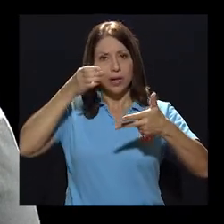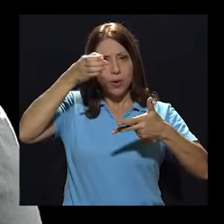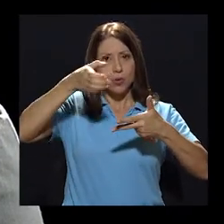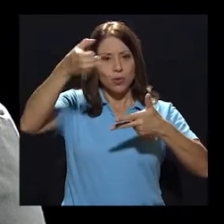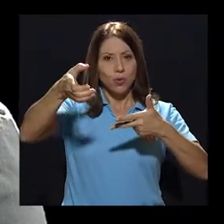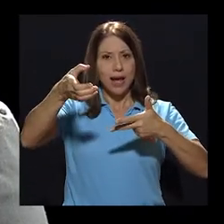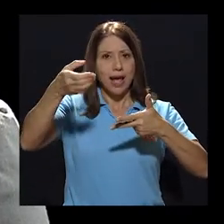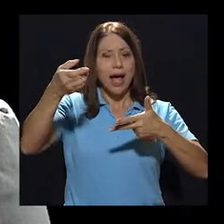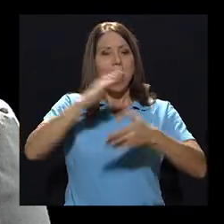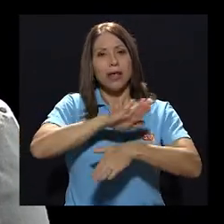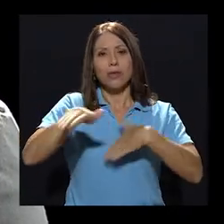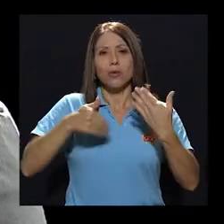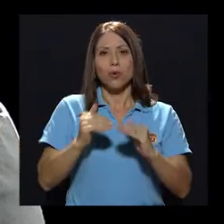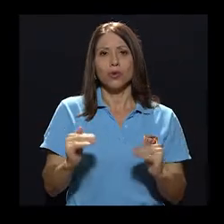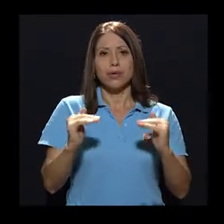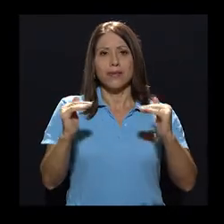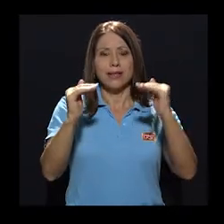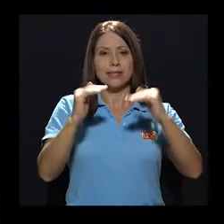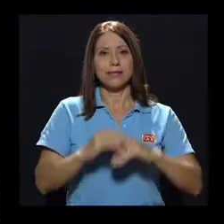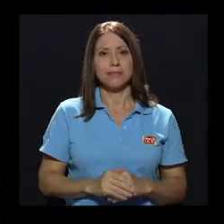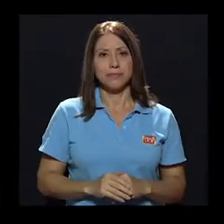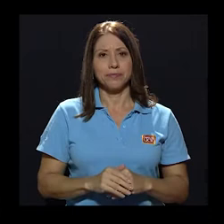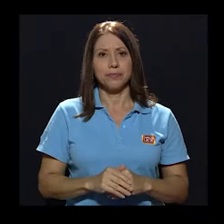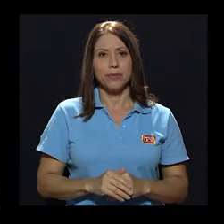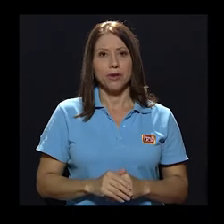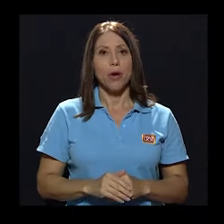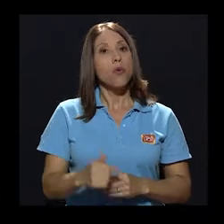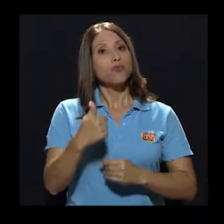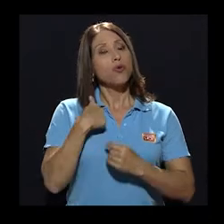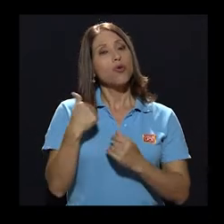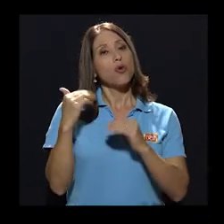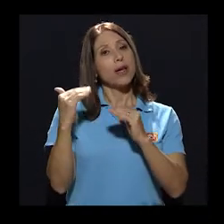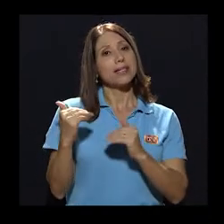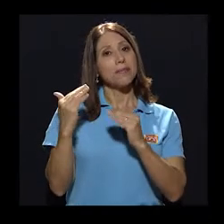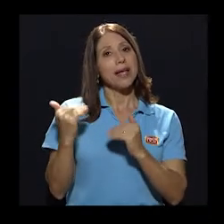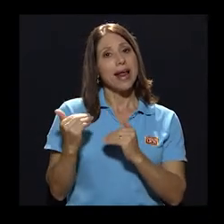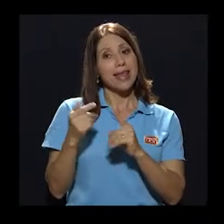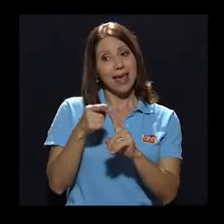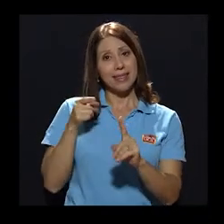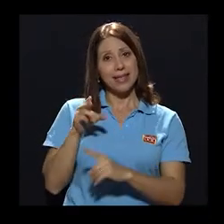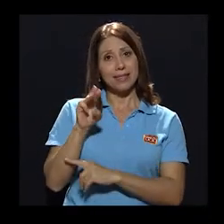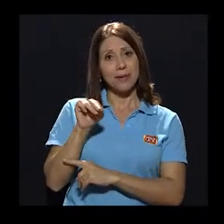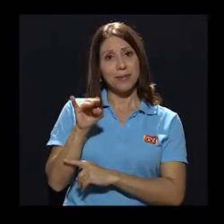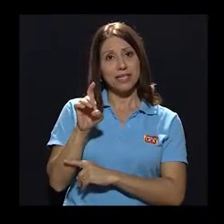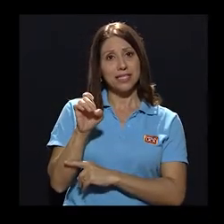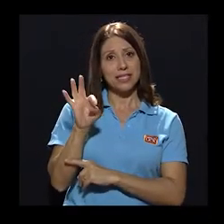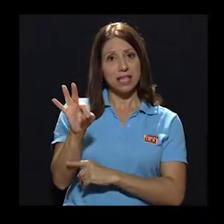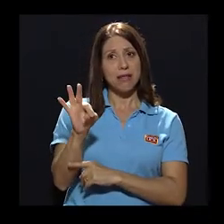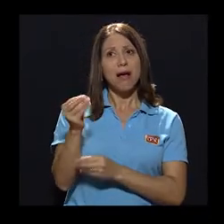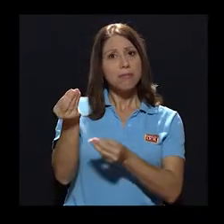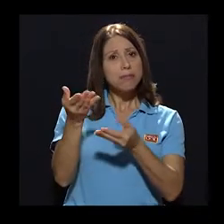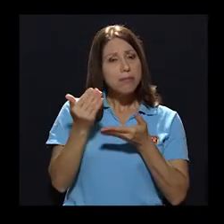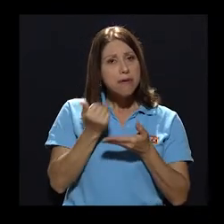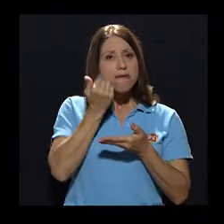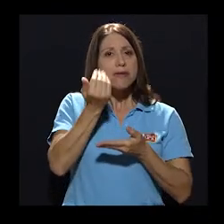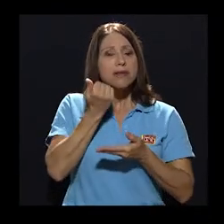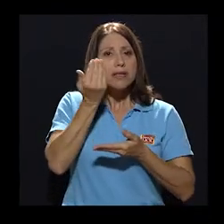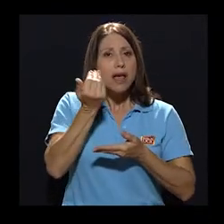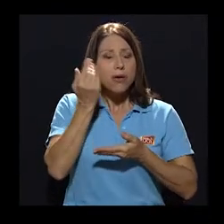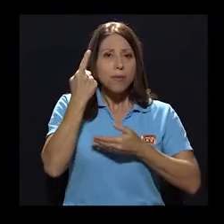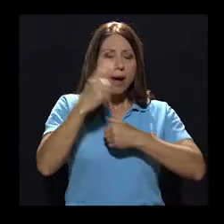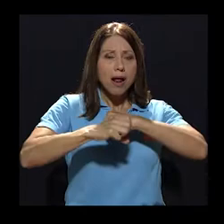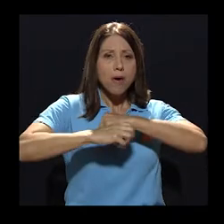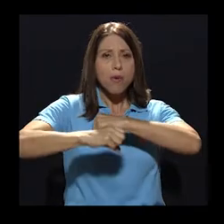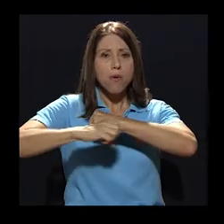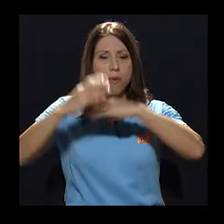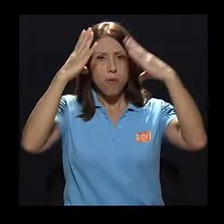es a todos los niveles. Uno esperaría del MISIT un facilitador de la divulgación de la